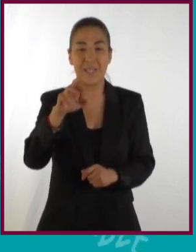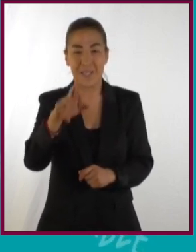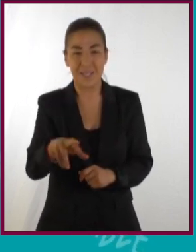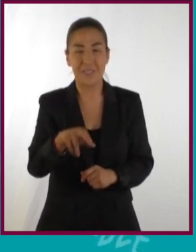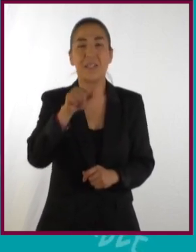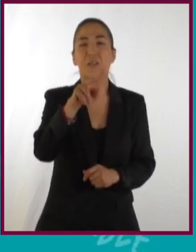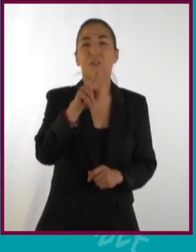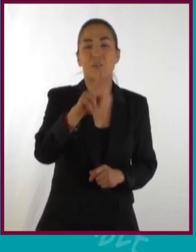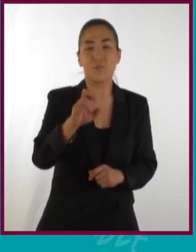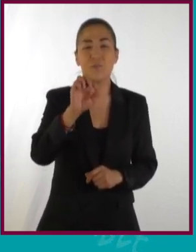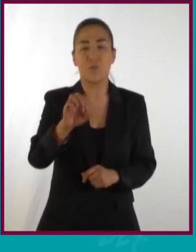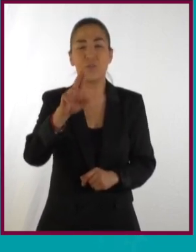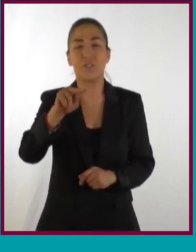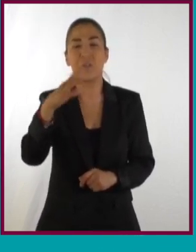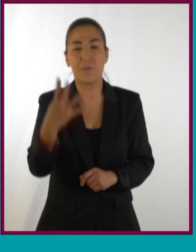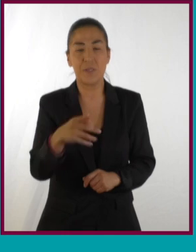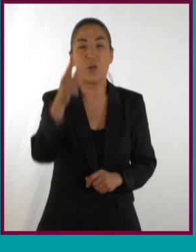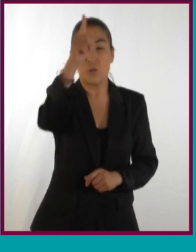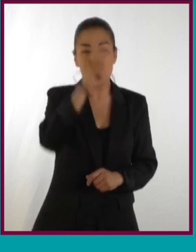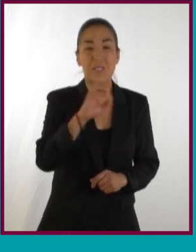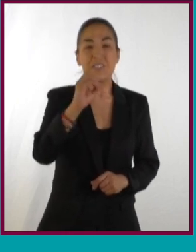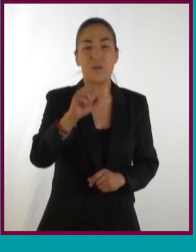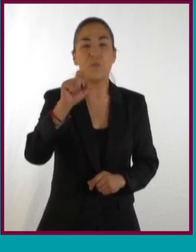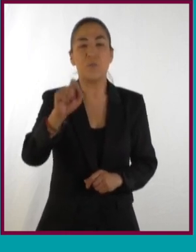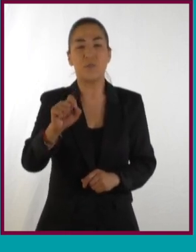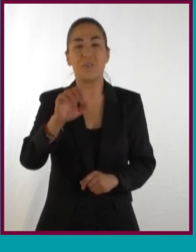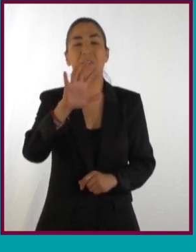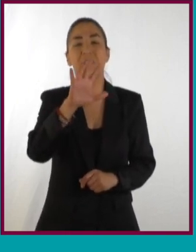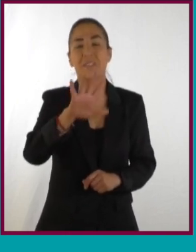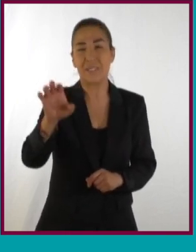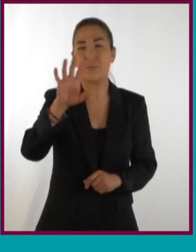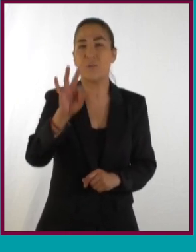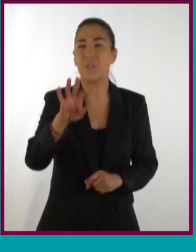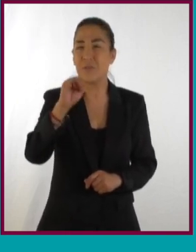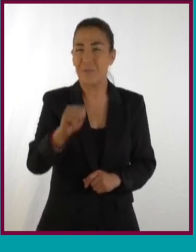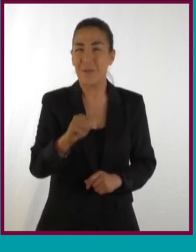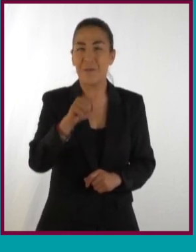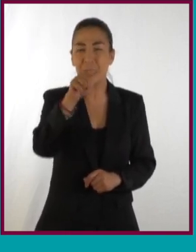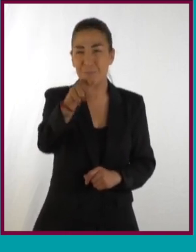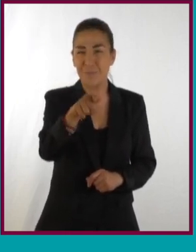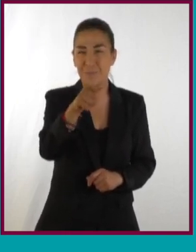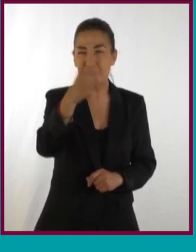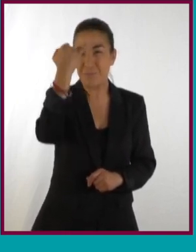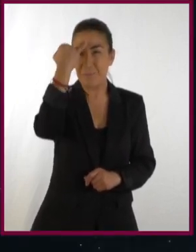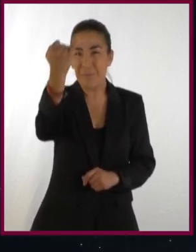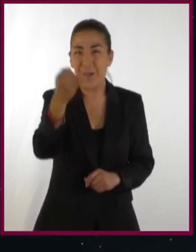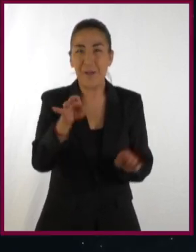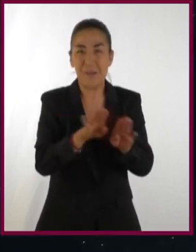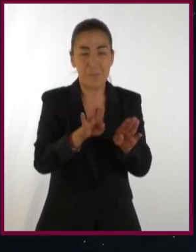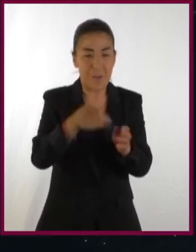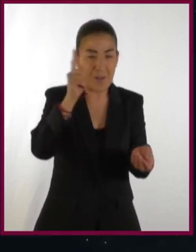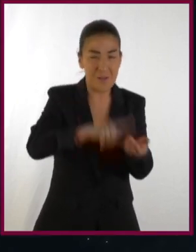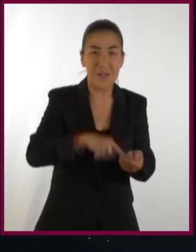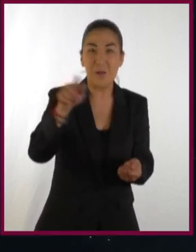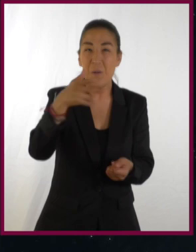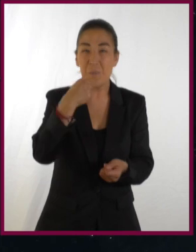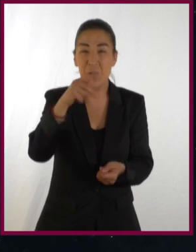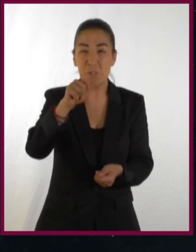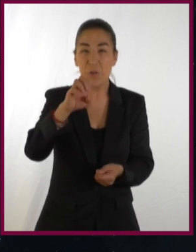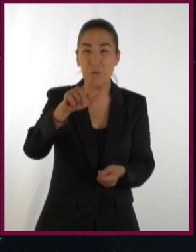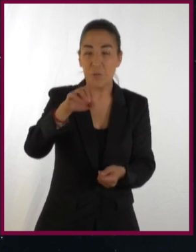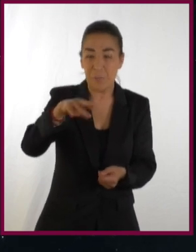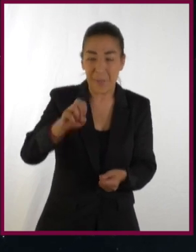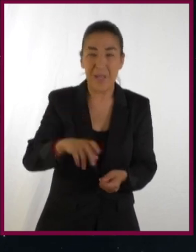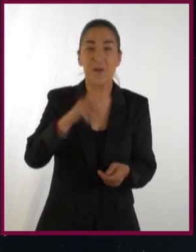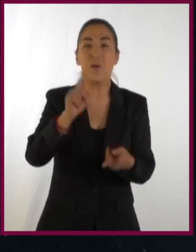Júpiter 0.484 y la Luna 0.0549. Puedes imaginarte lo